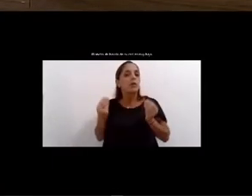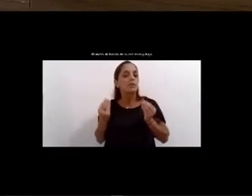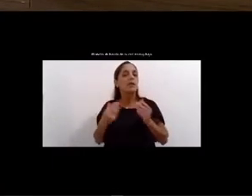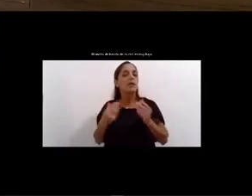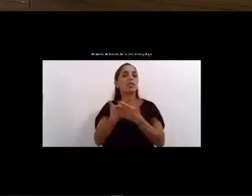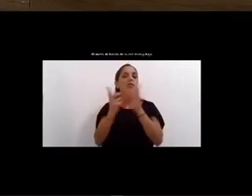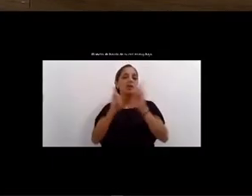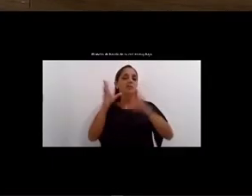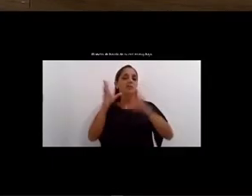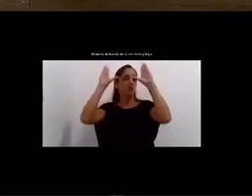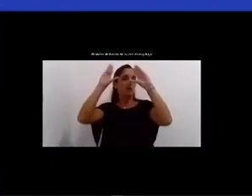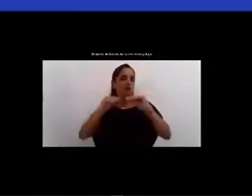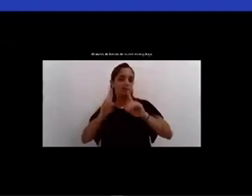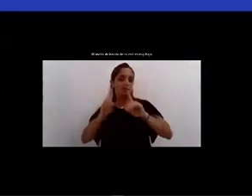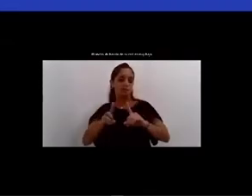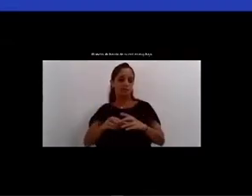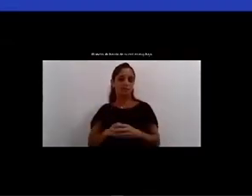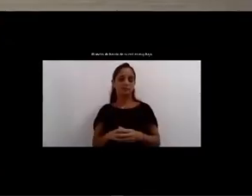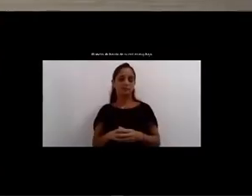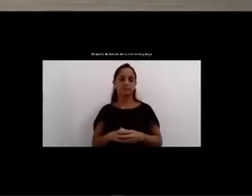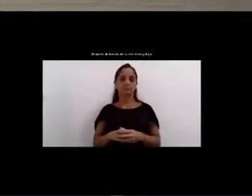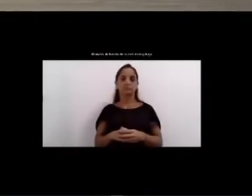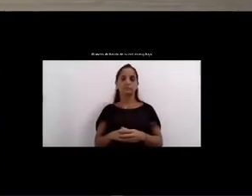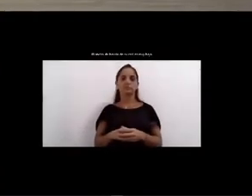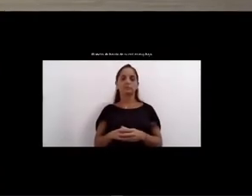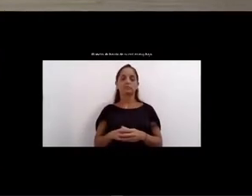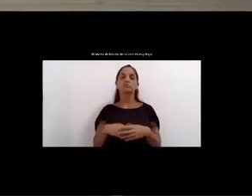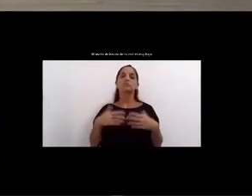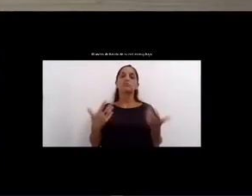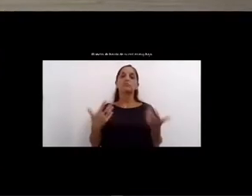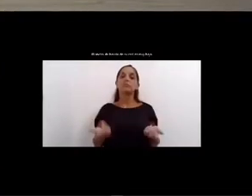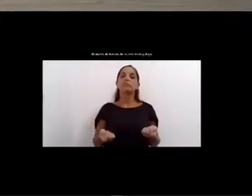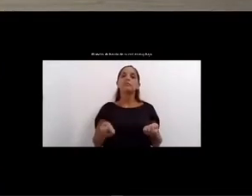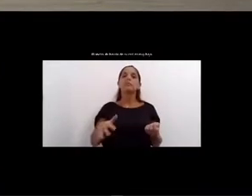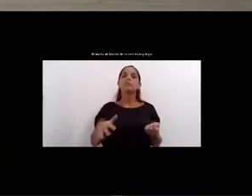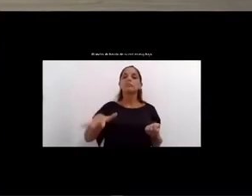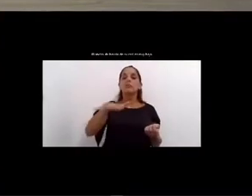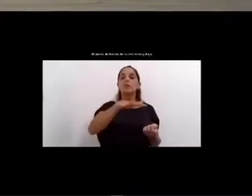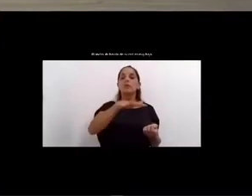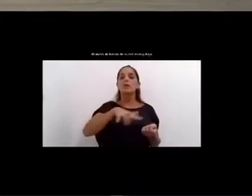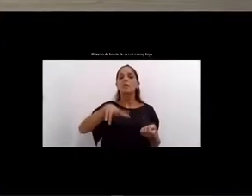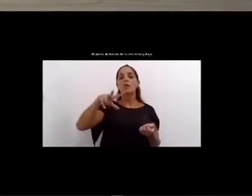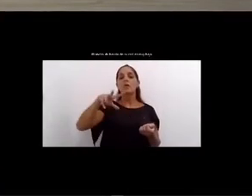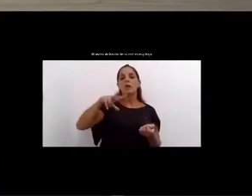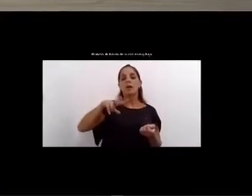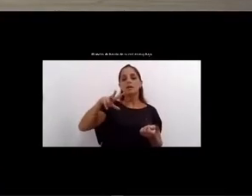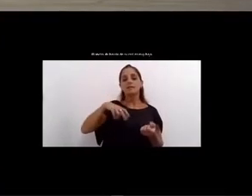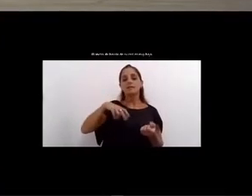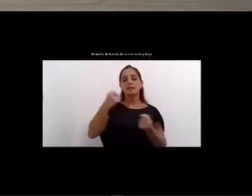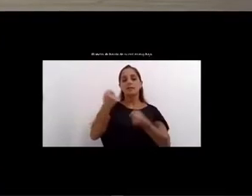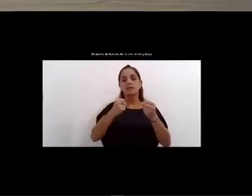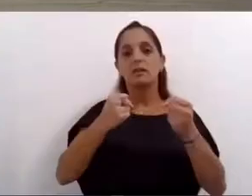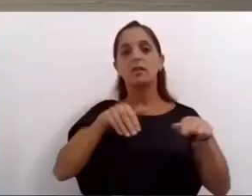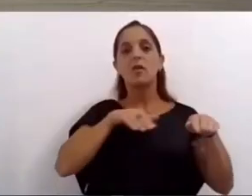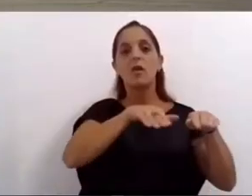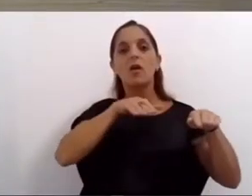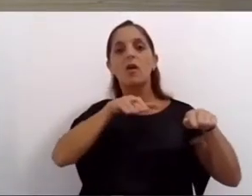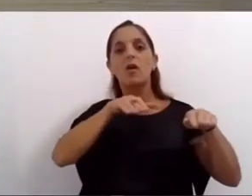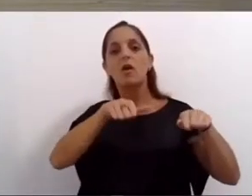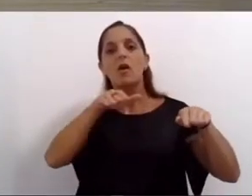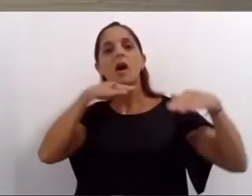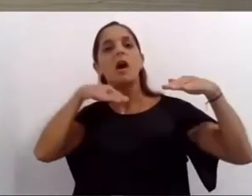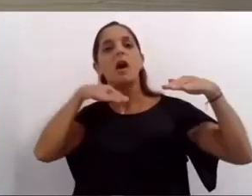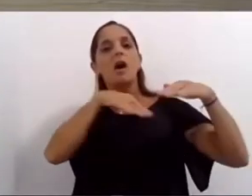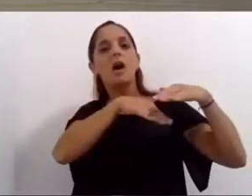iniciativas de la concejala Ferrero sobre la peatonal las playas de estacionamiento en el centro tienen que ser terrenos que se integren al